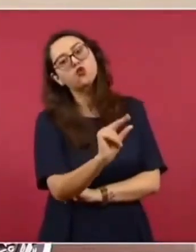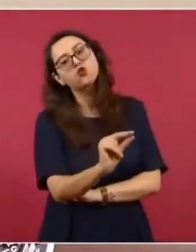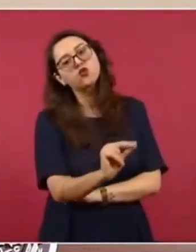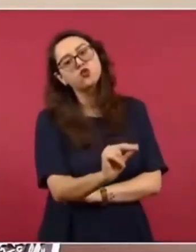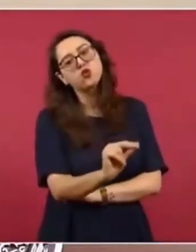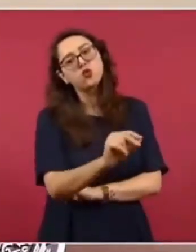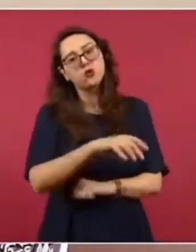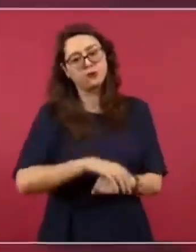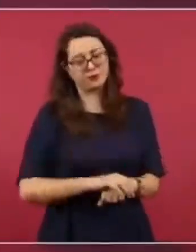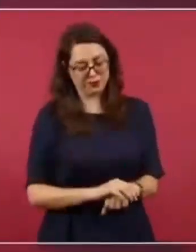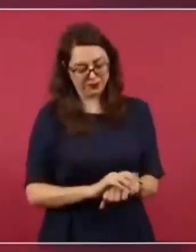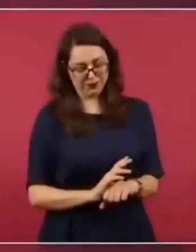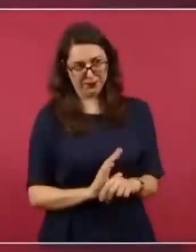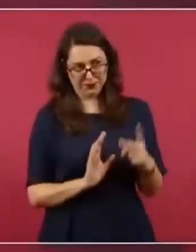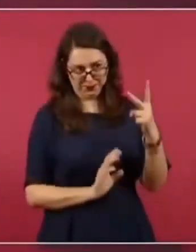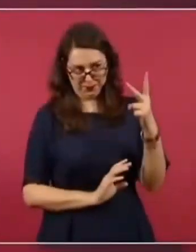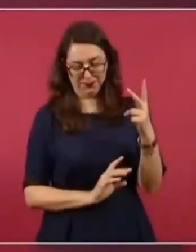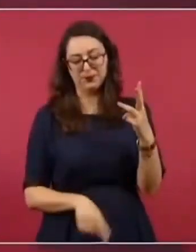La tercera,